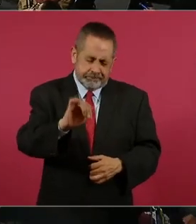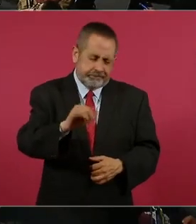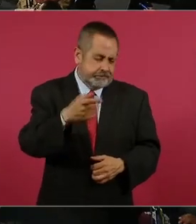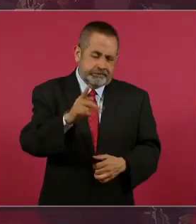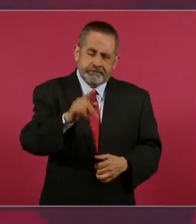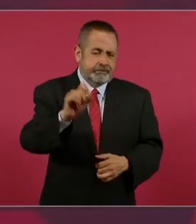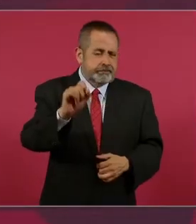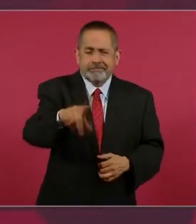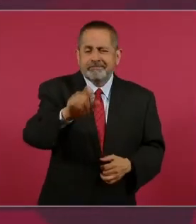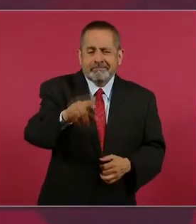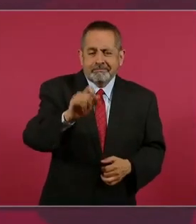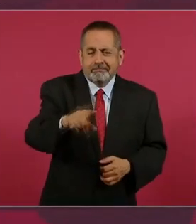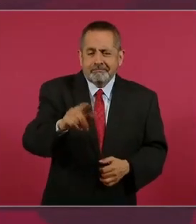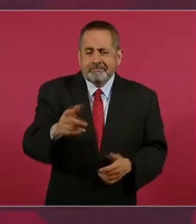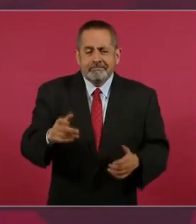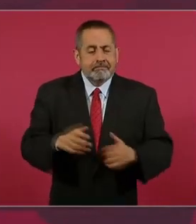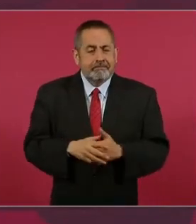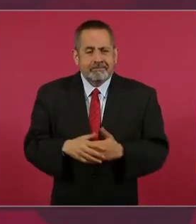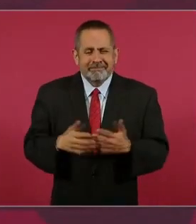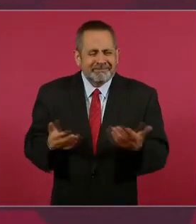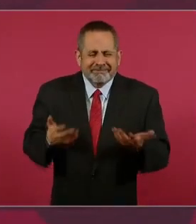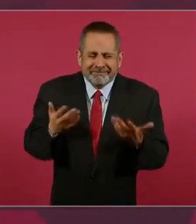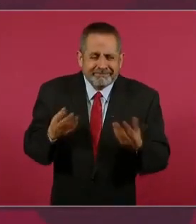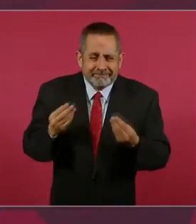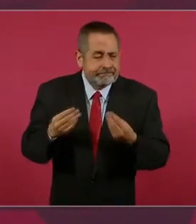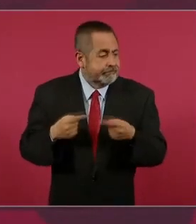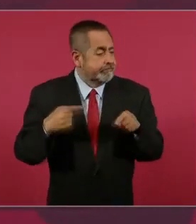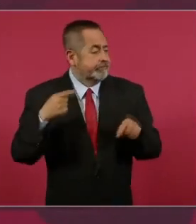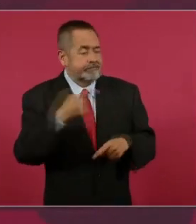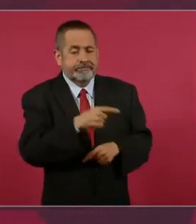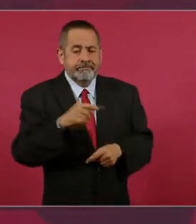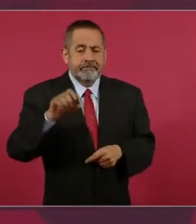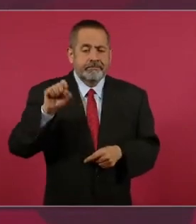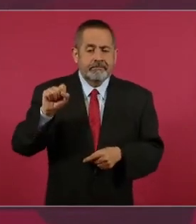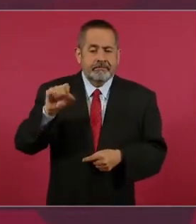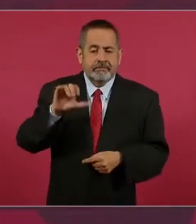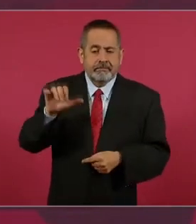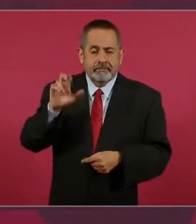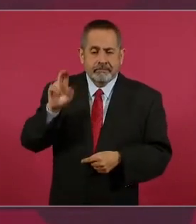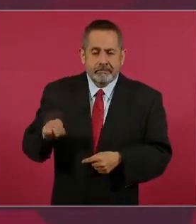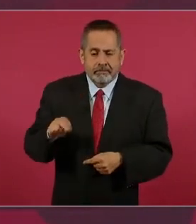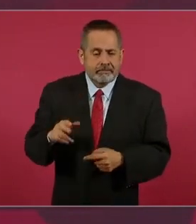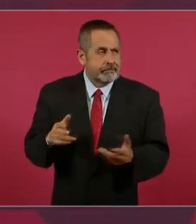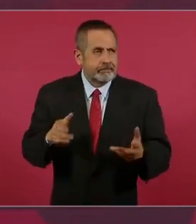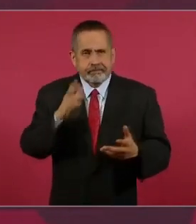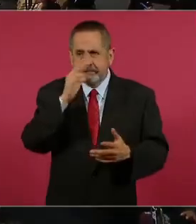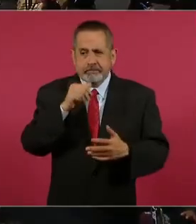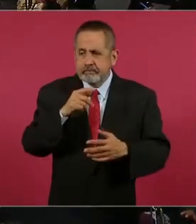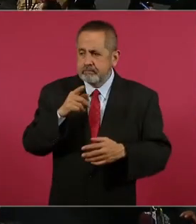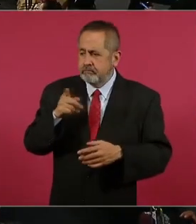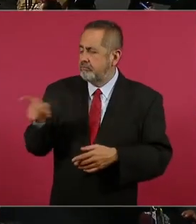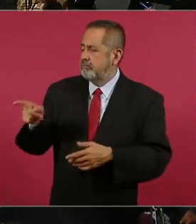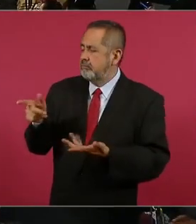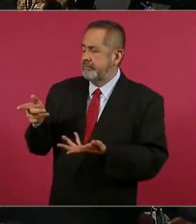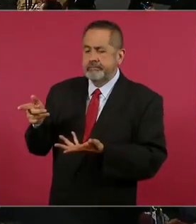eso es lo mismo. O sea, ¿cómo la Corte va a aprobar